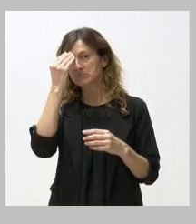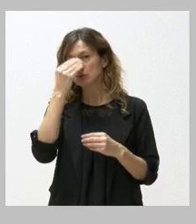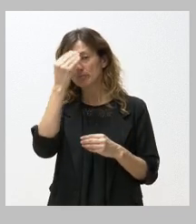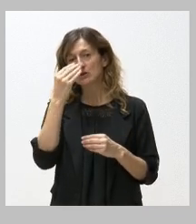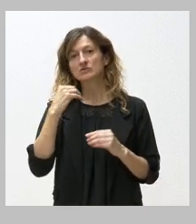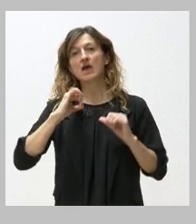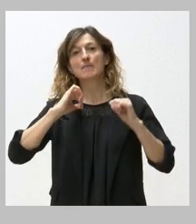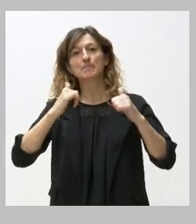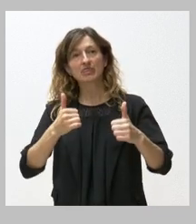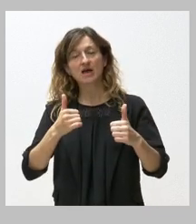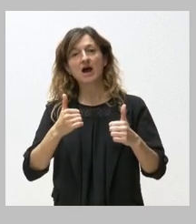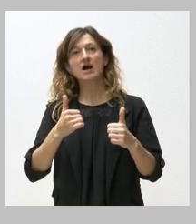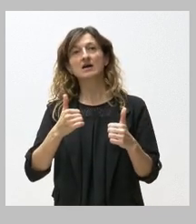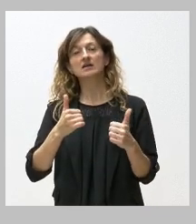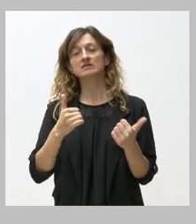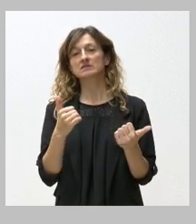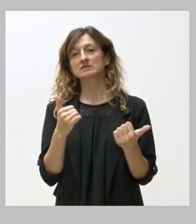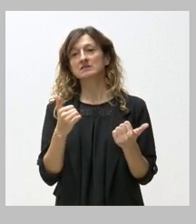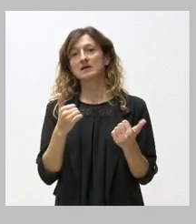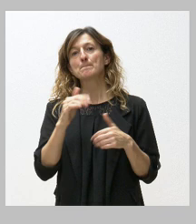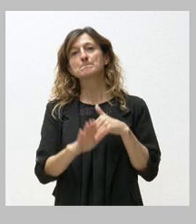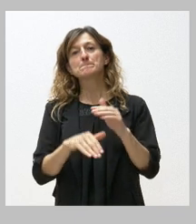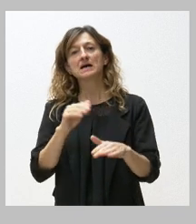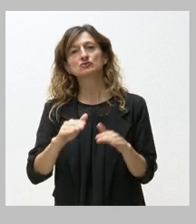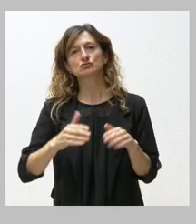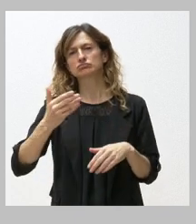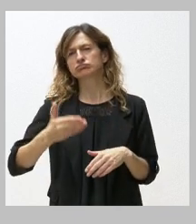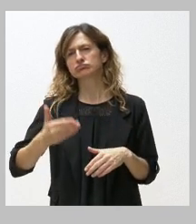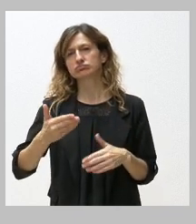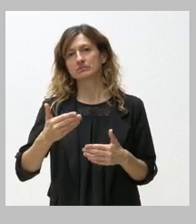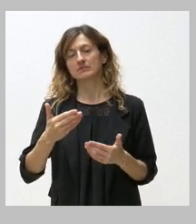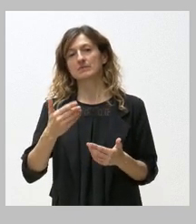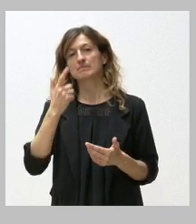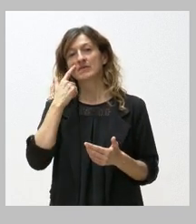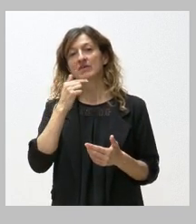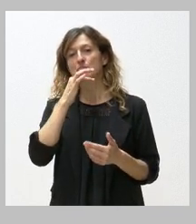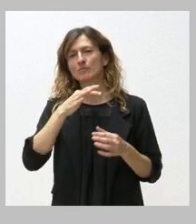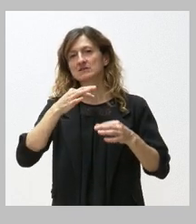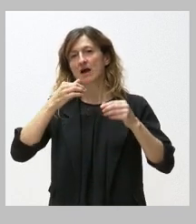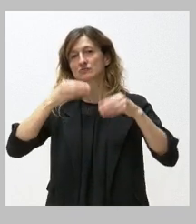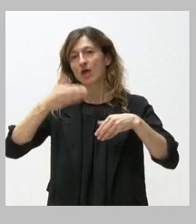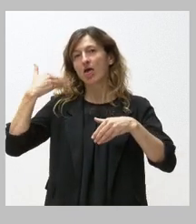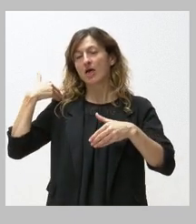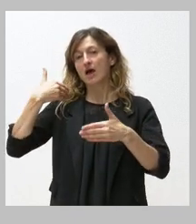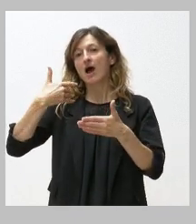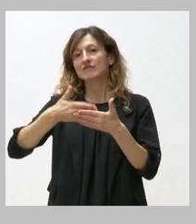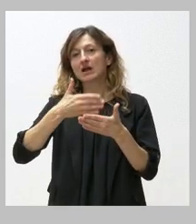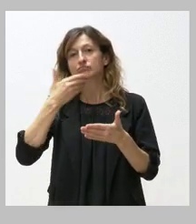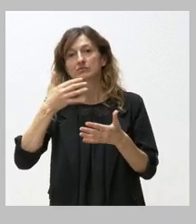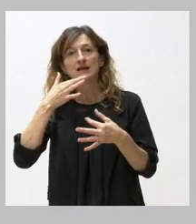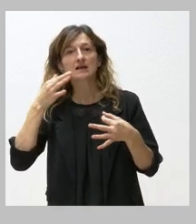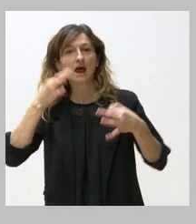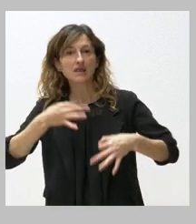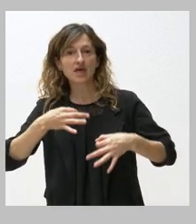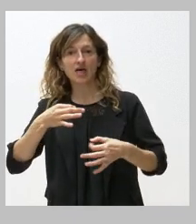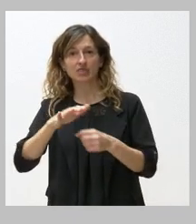empezar a dar pasos que sean ya más consistentes para que esa promesa histórica sea una realidad en la comarca y